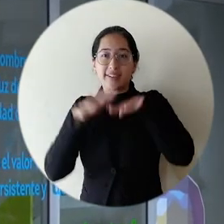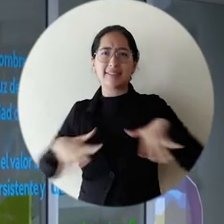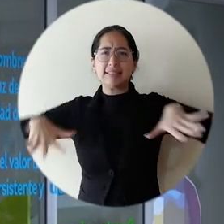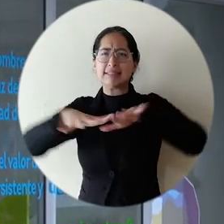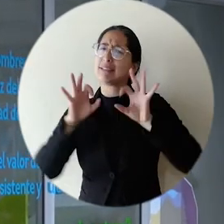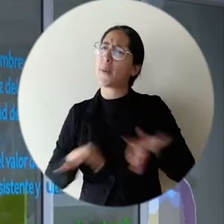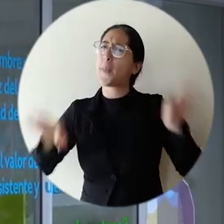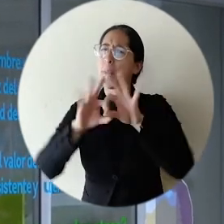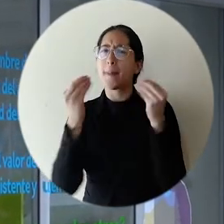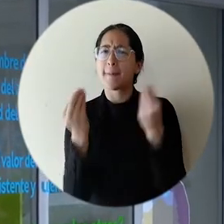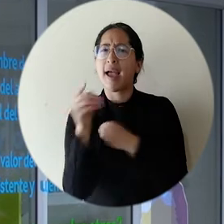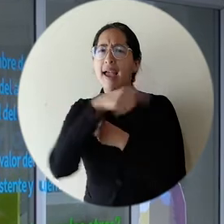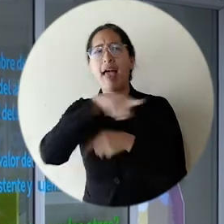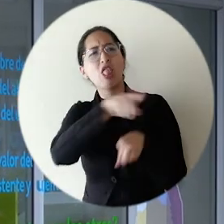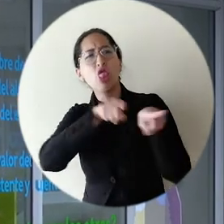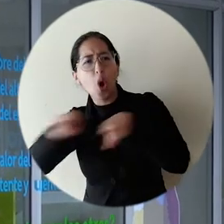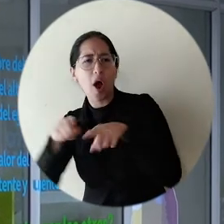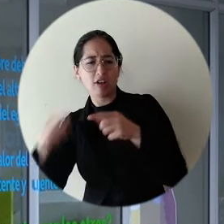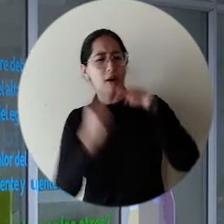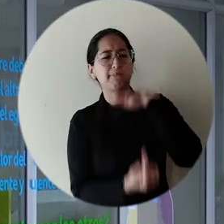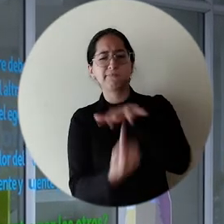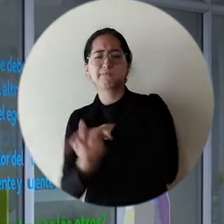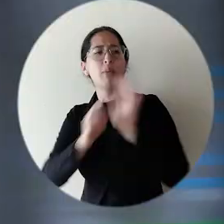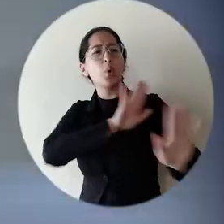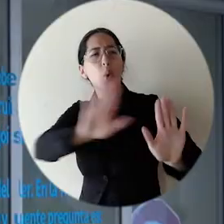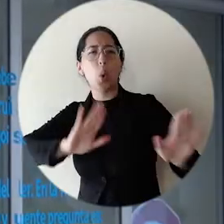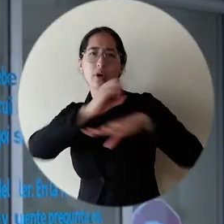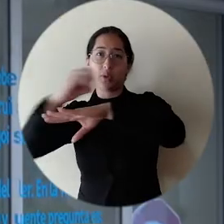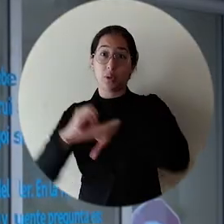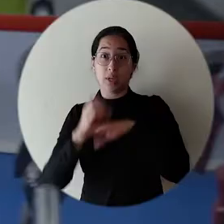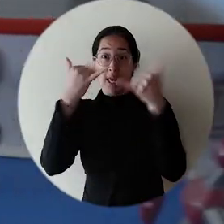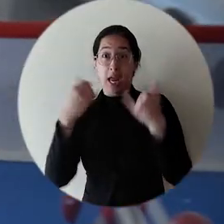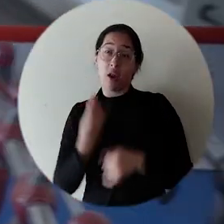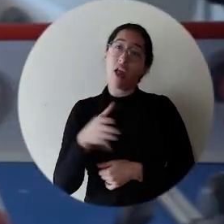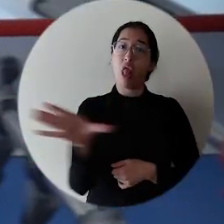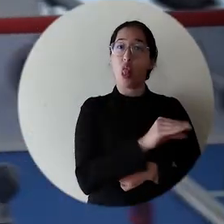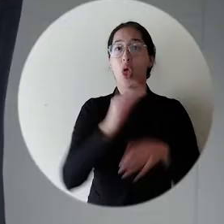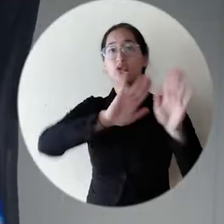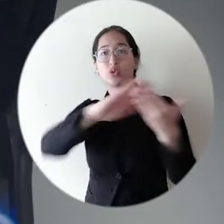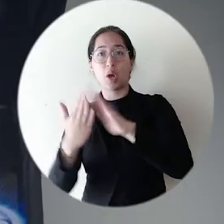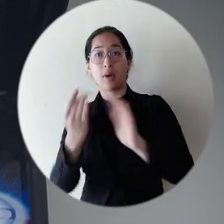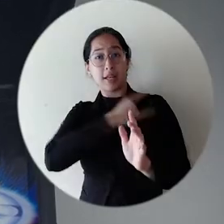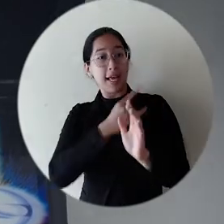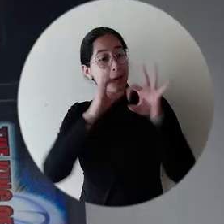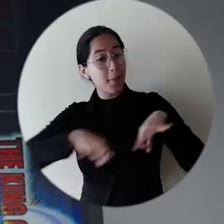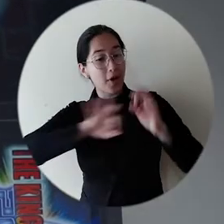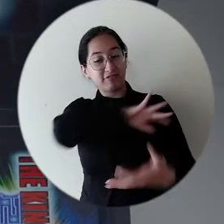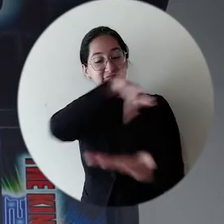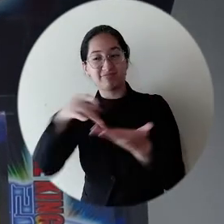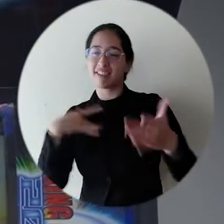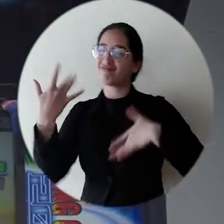este espacio se brinda para que ellos puedan hacer sus propias organizaciones. La invitación es para toda la comunidad universitaria a que pueda